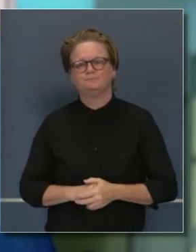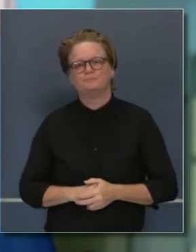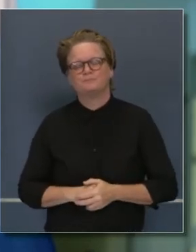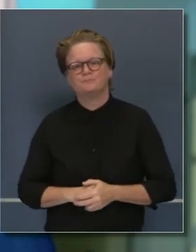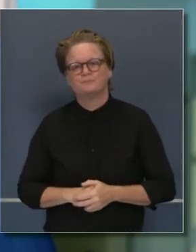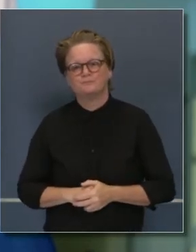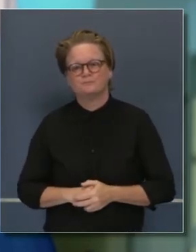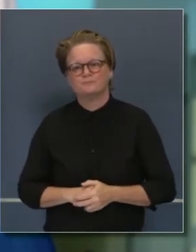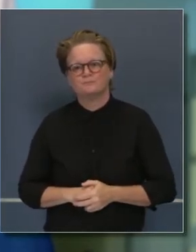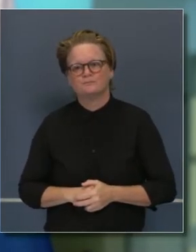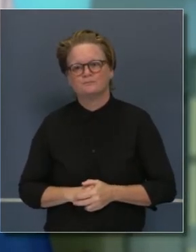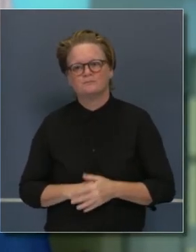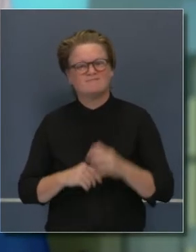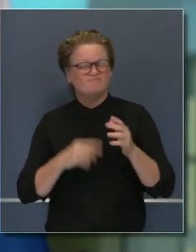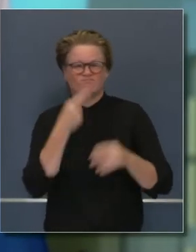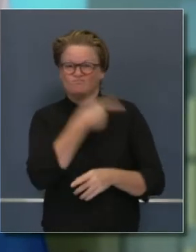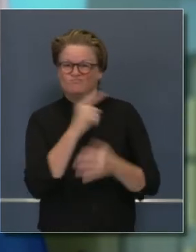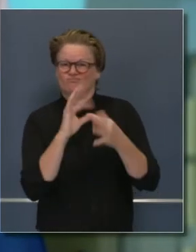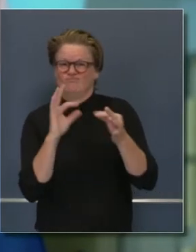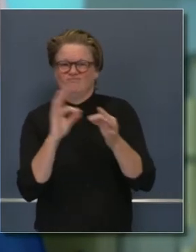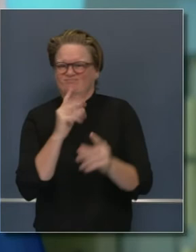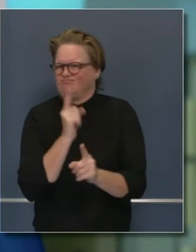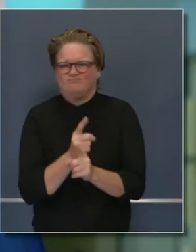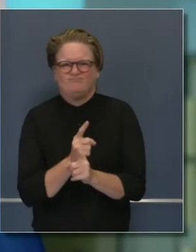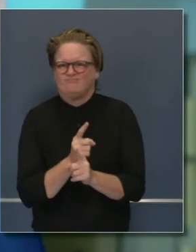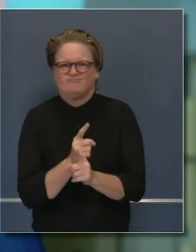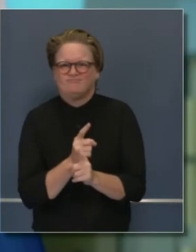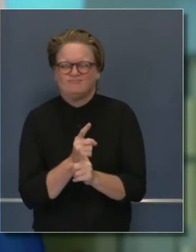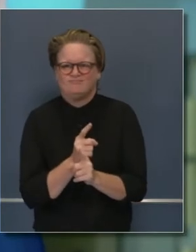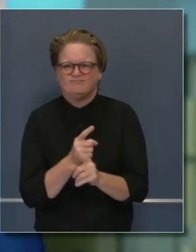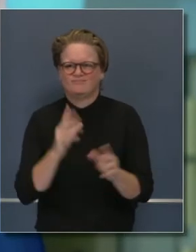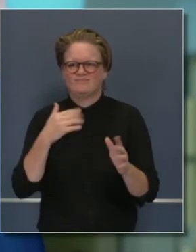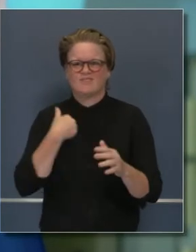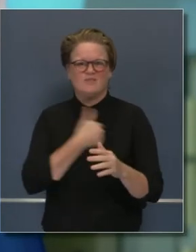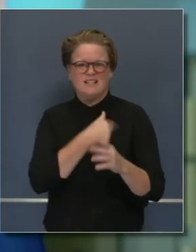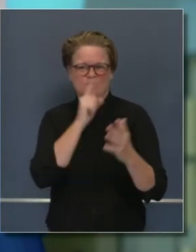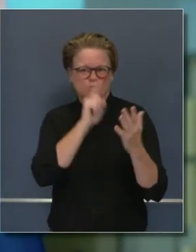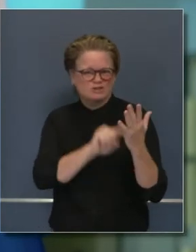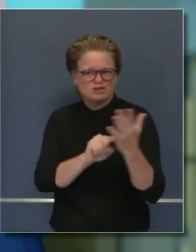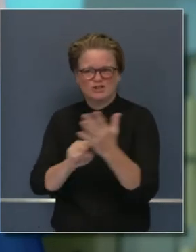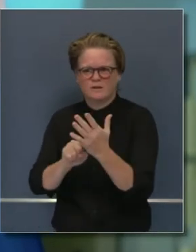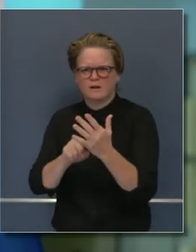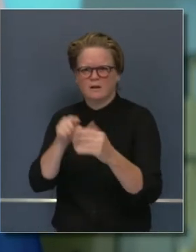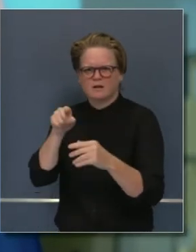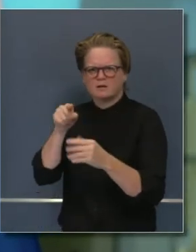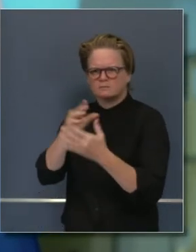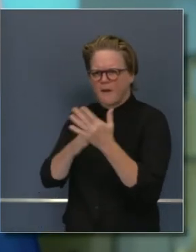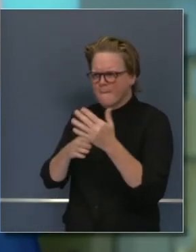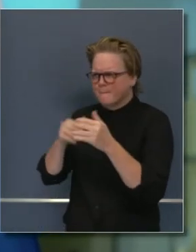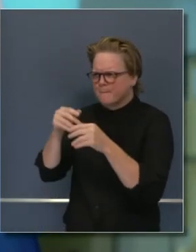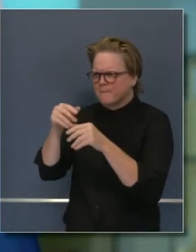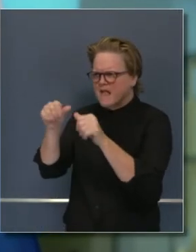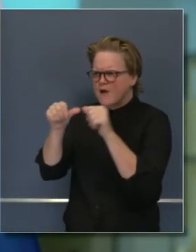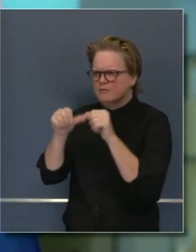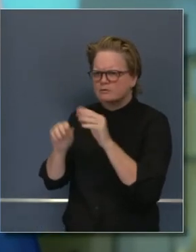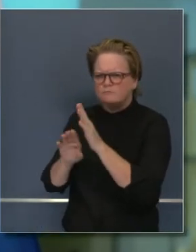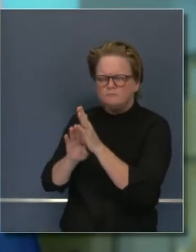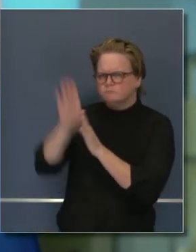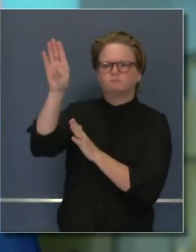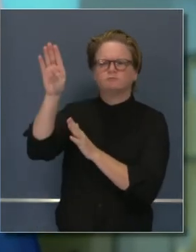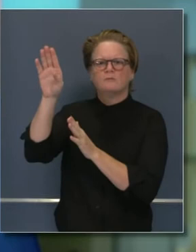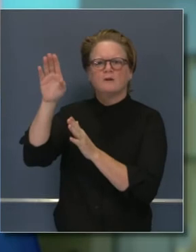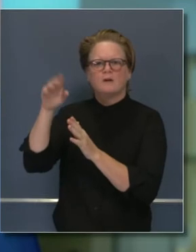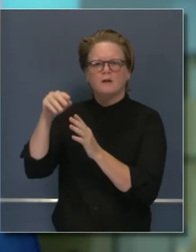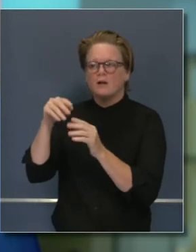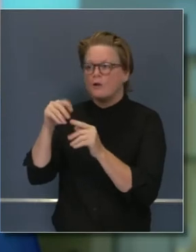Sí, gracias por esa pregunta. Tiene toda la razón el gobernador. Sabemos que las reuniones en casa son